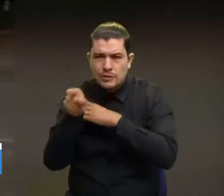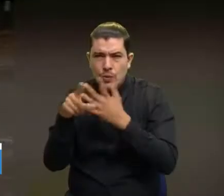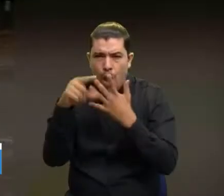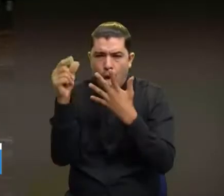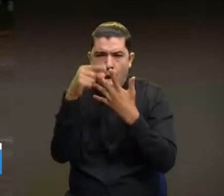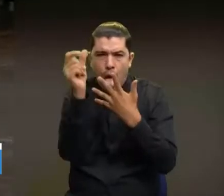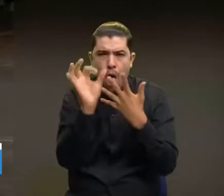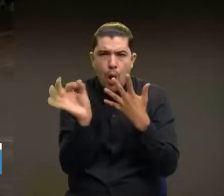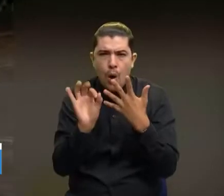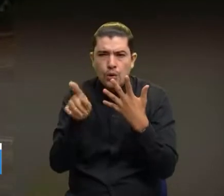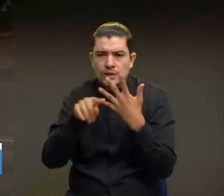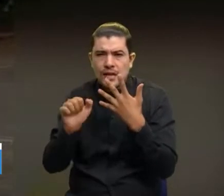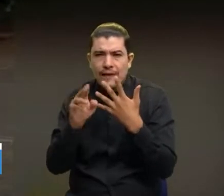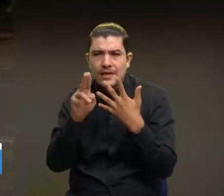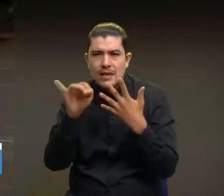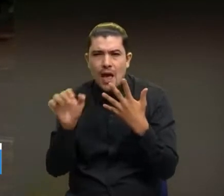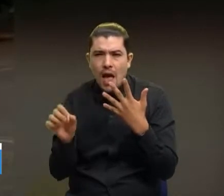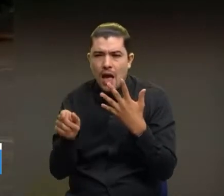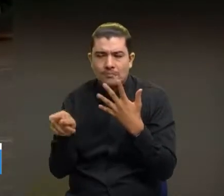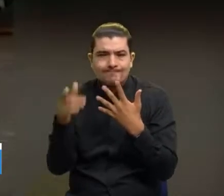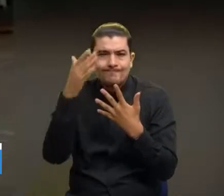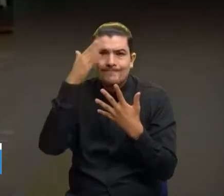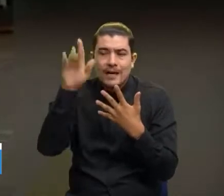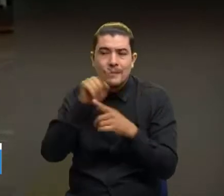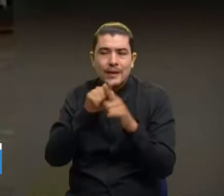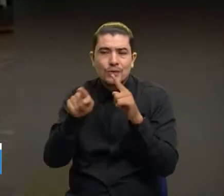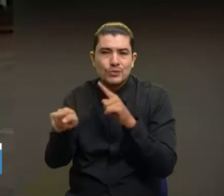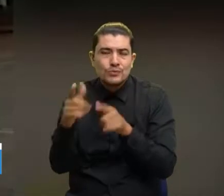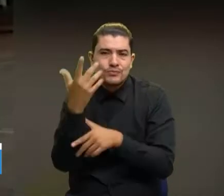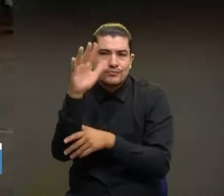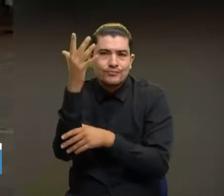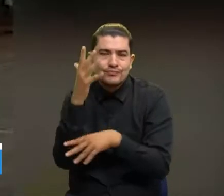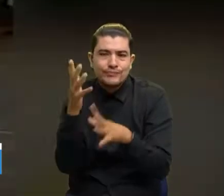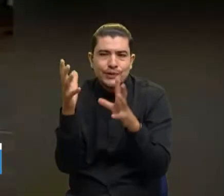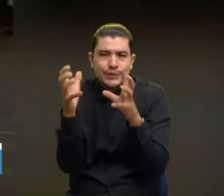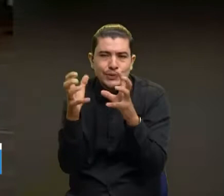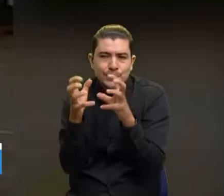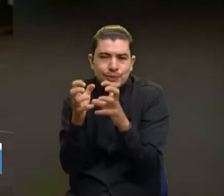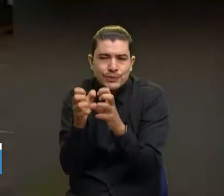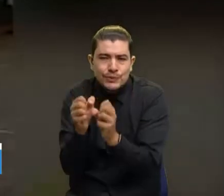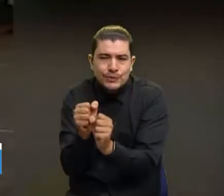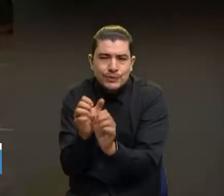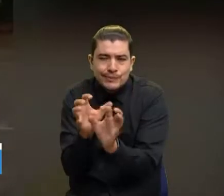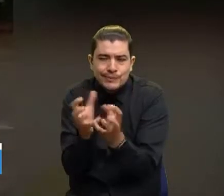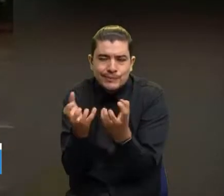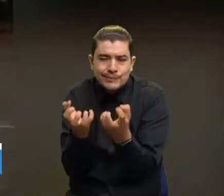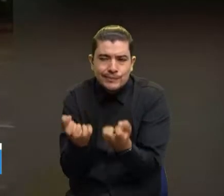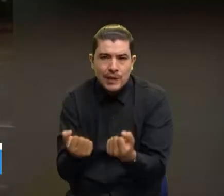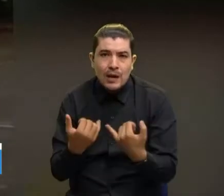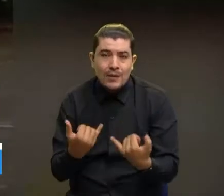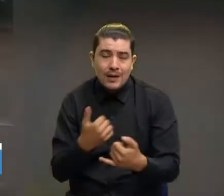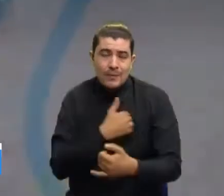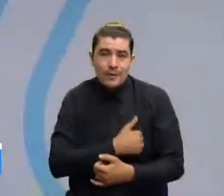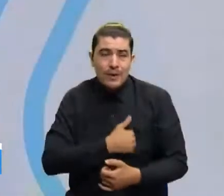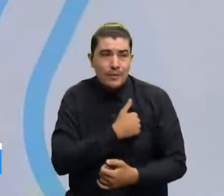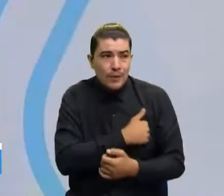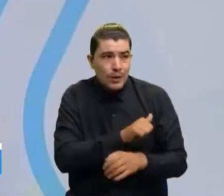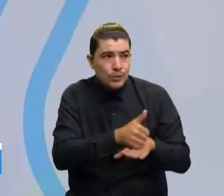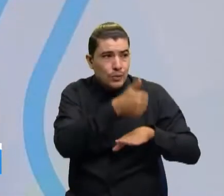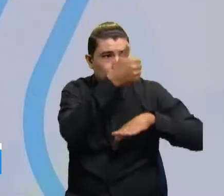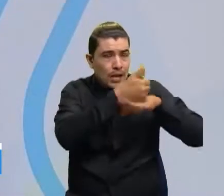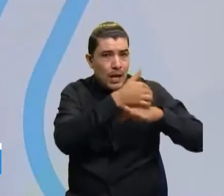colaboración a las entidades que tengan como ayuda para que vengan los revistas.